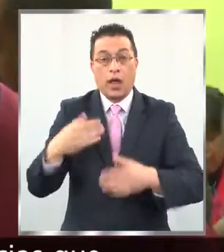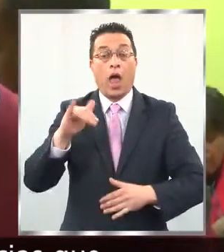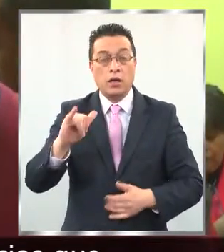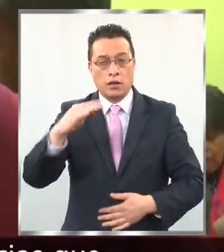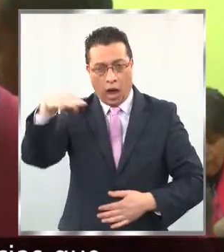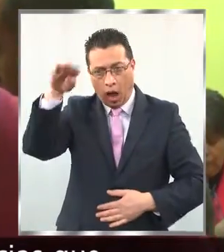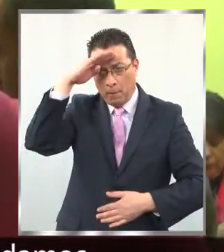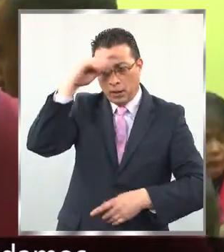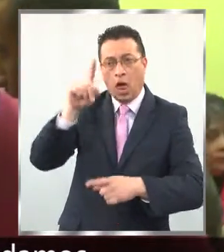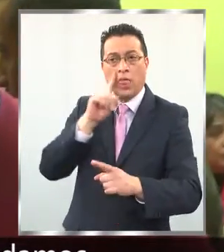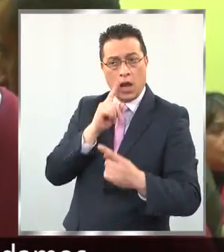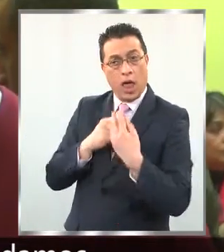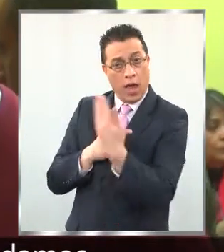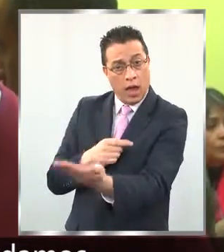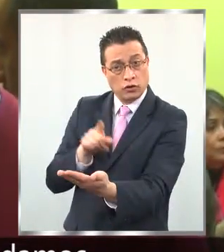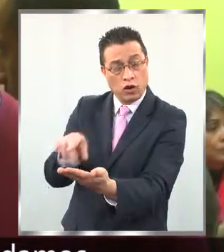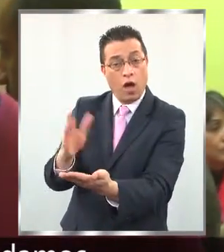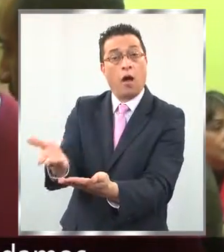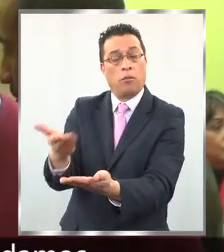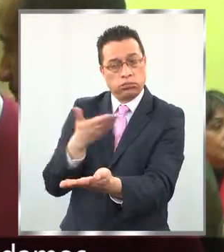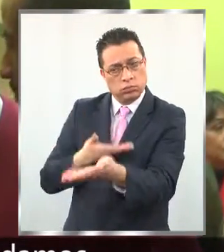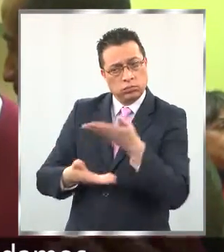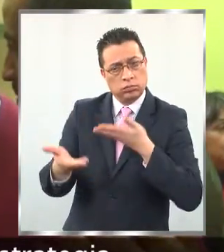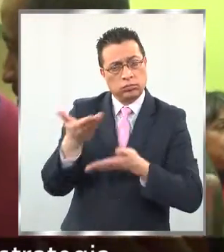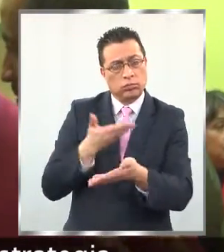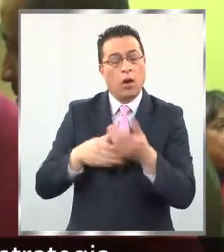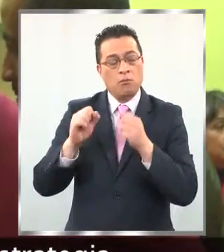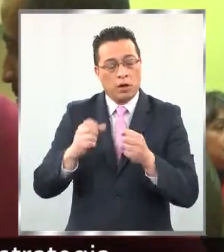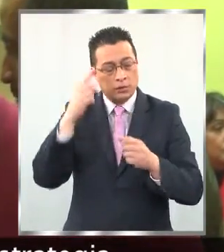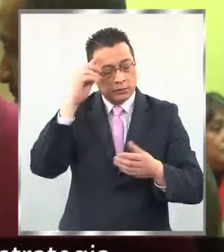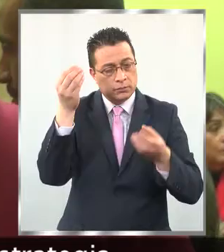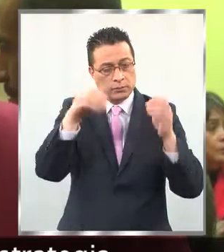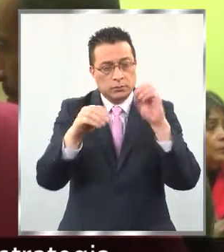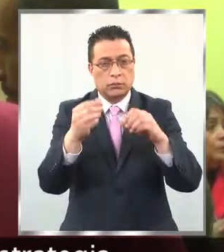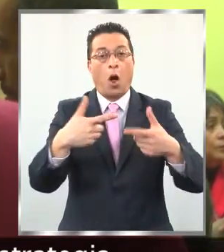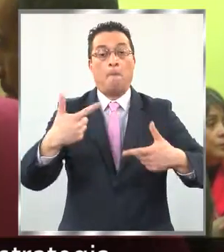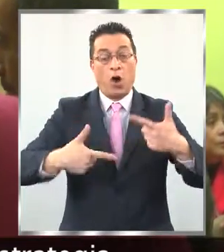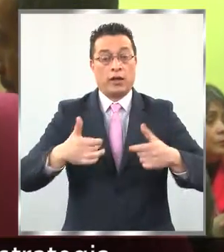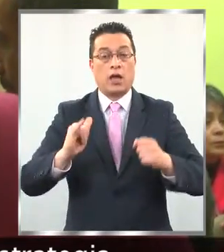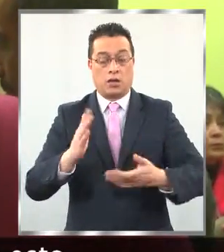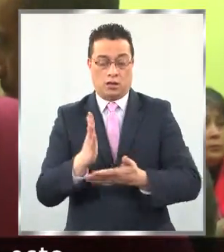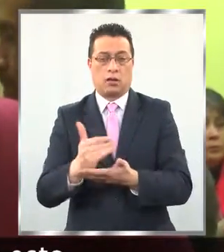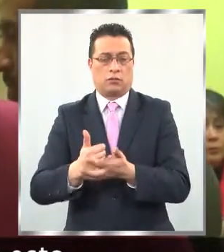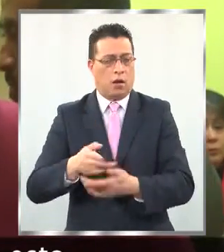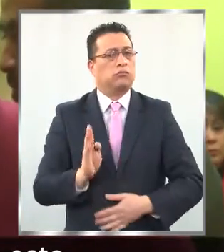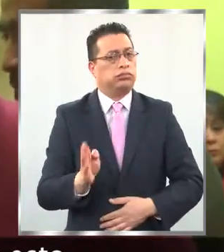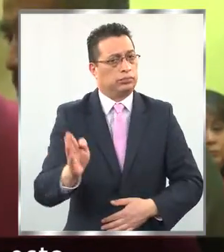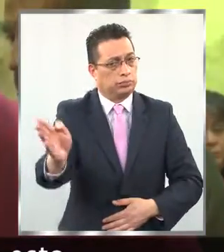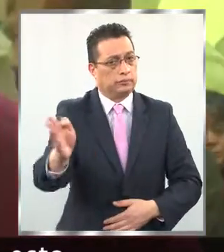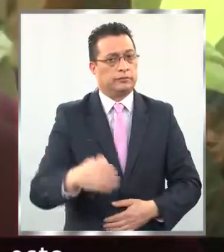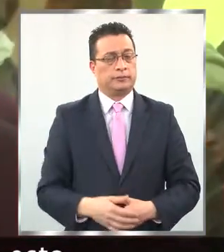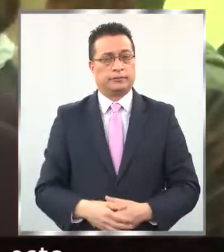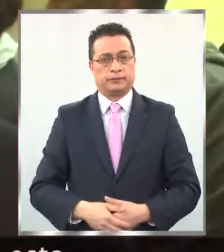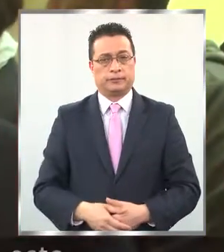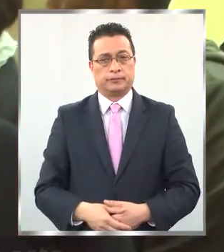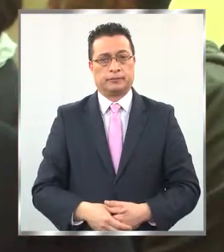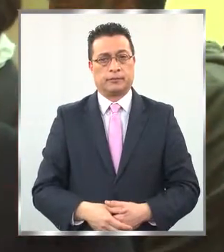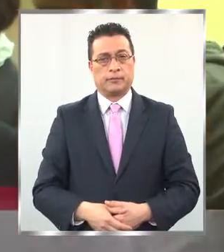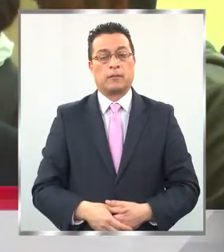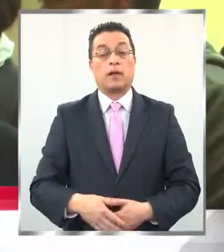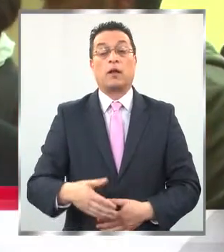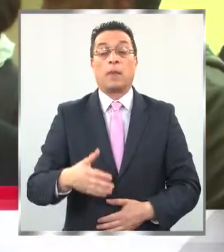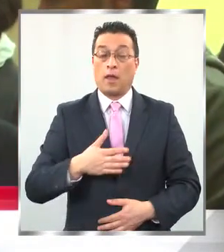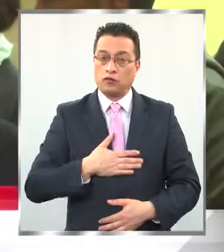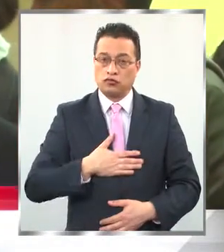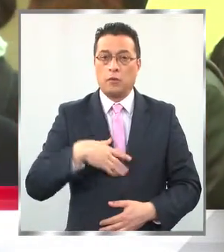experiencias que tienen ellos, en definitiva podamos establecer una política y una estrategia de largo aliento en torno a esto. Yo